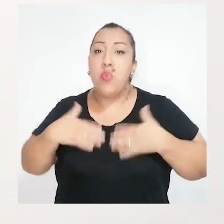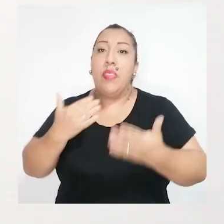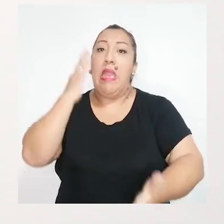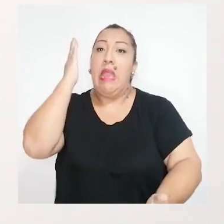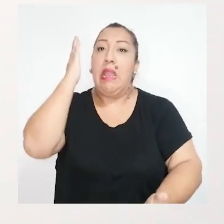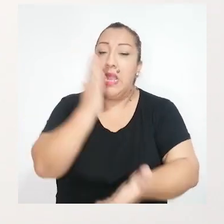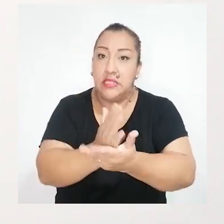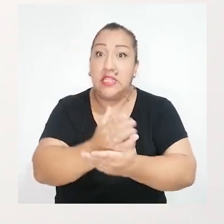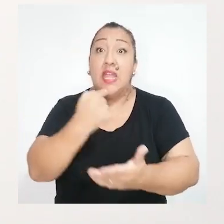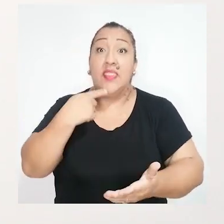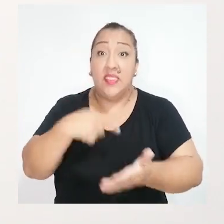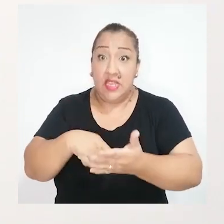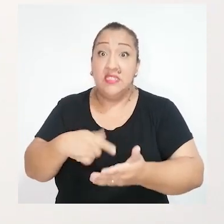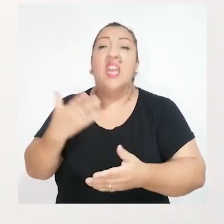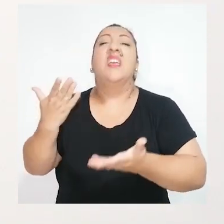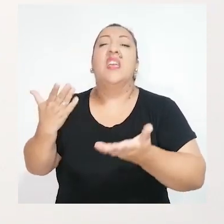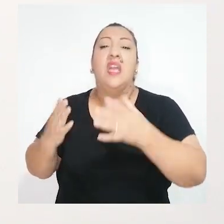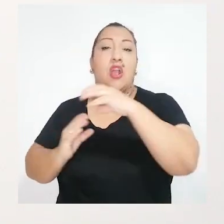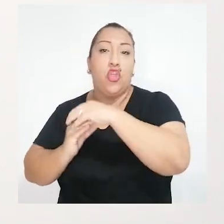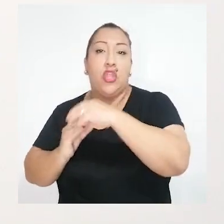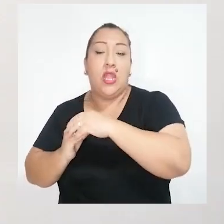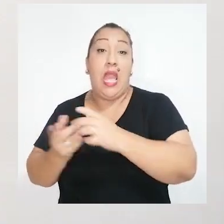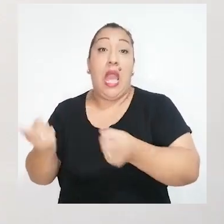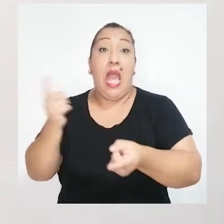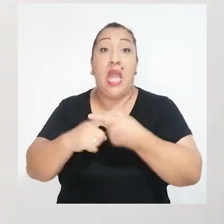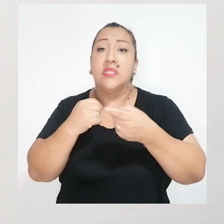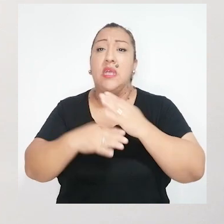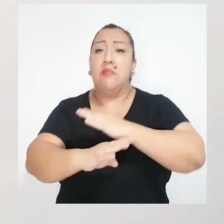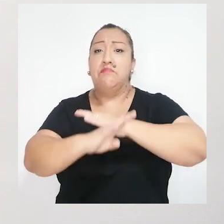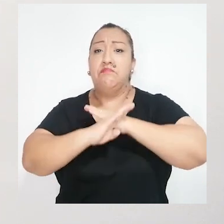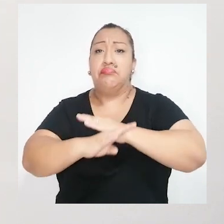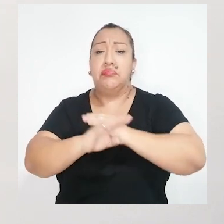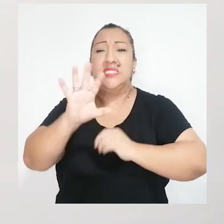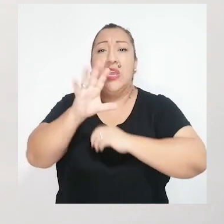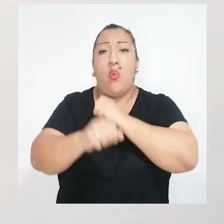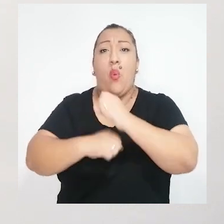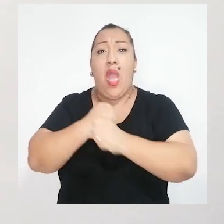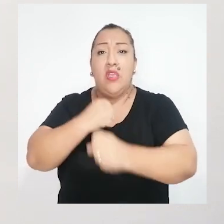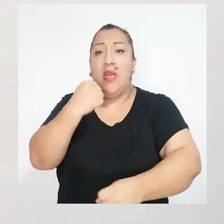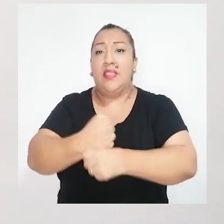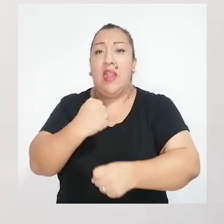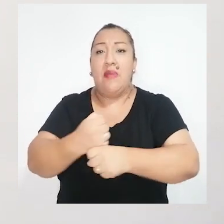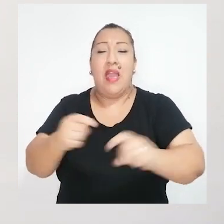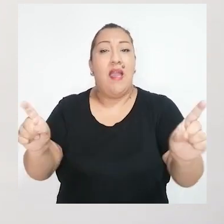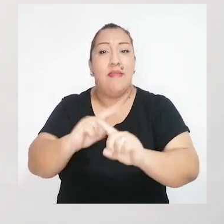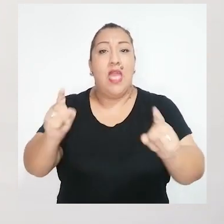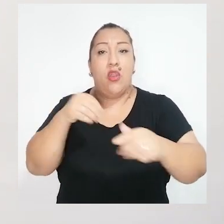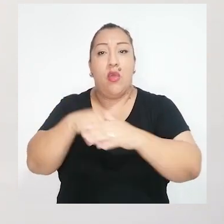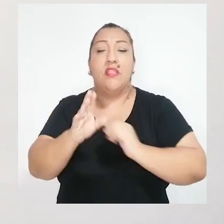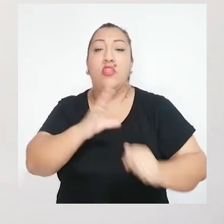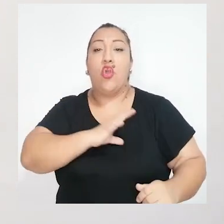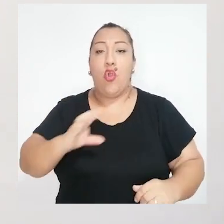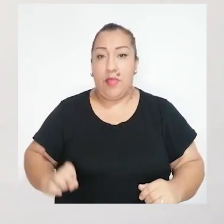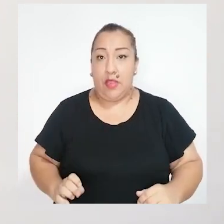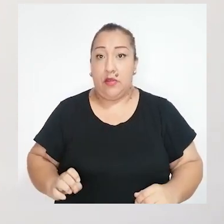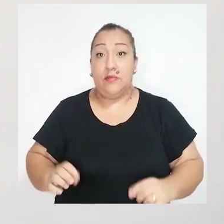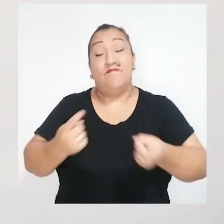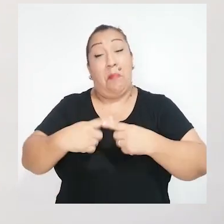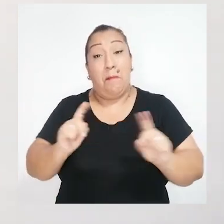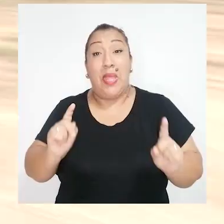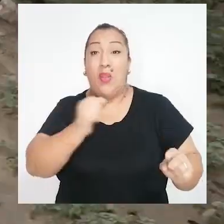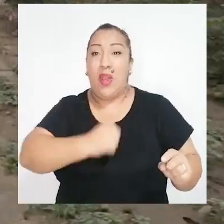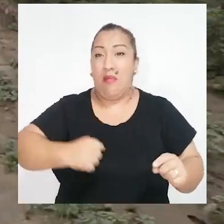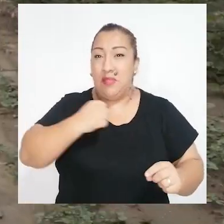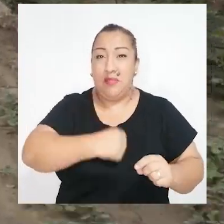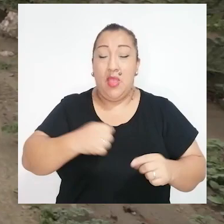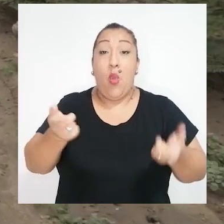conductas infractoras y la potestad sancionadora de la Contraloría General, establece hasta la inhabilitación por cinco años para ejercer función pública en el